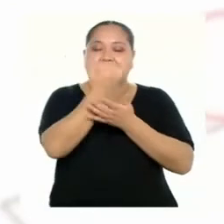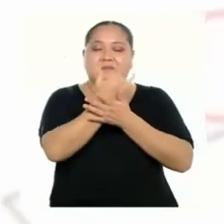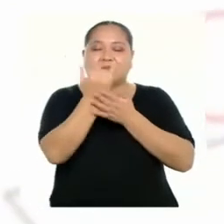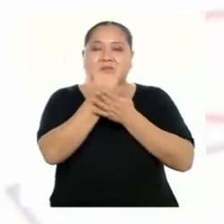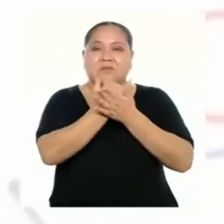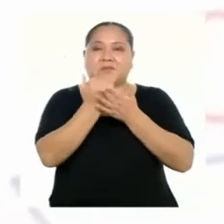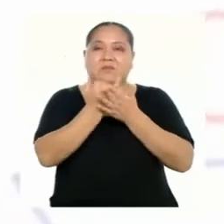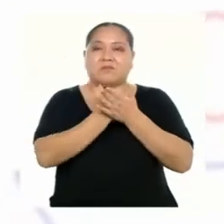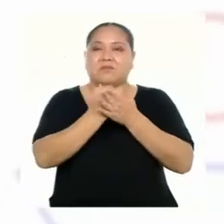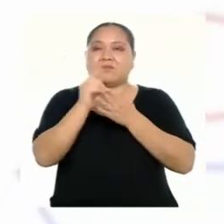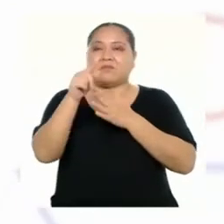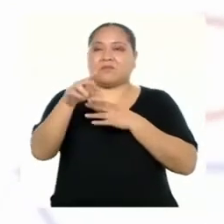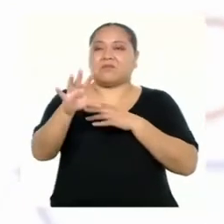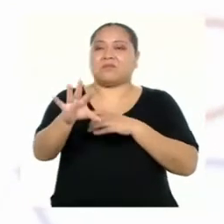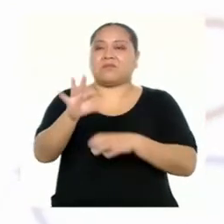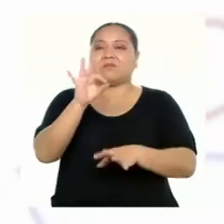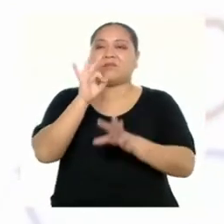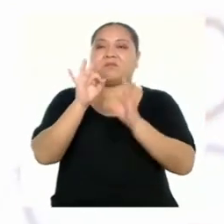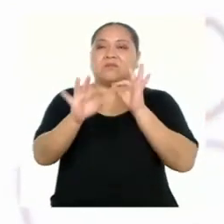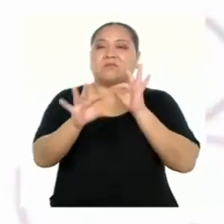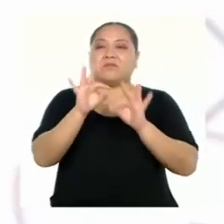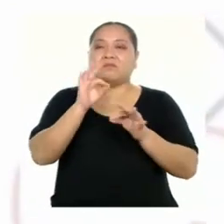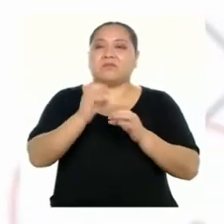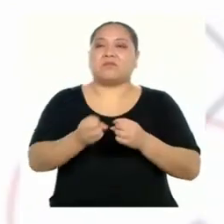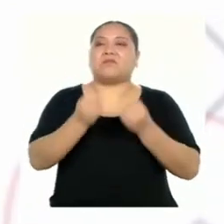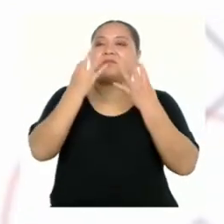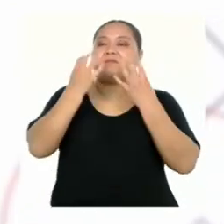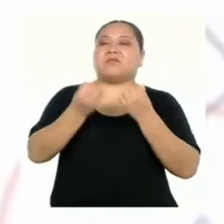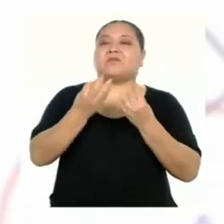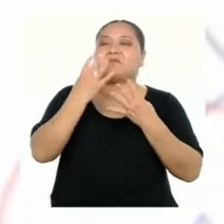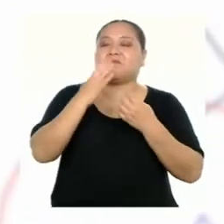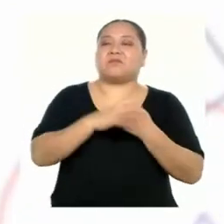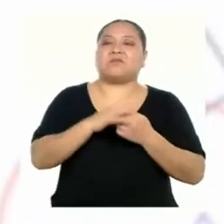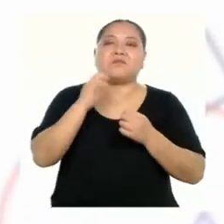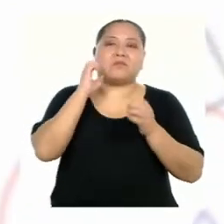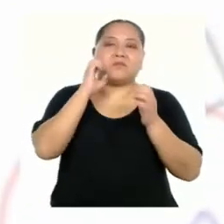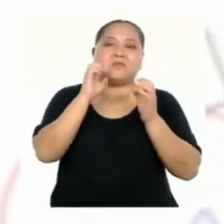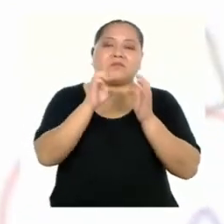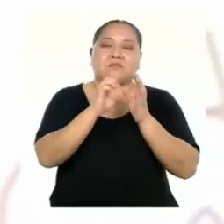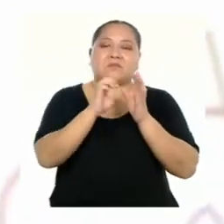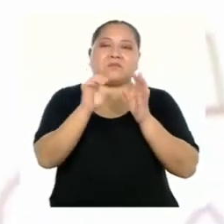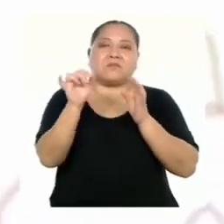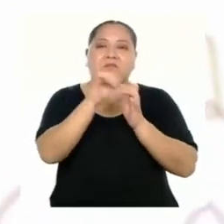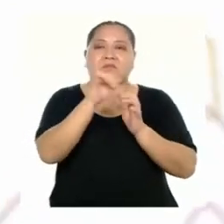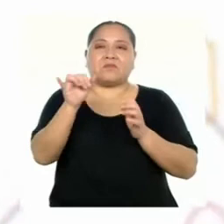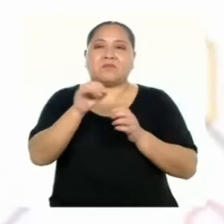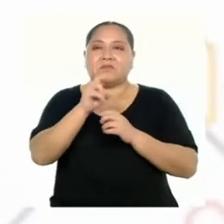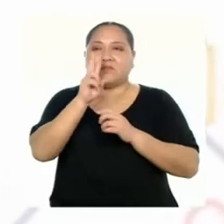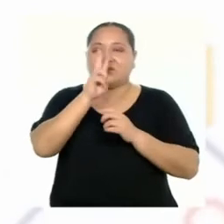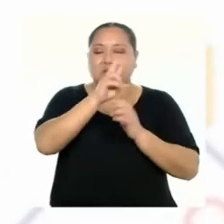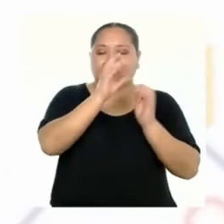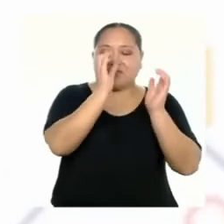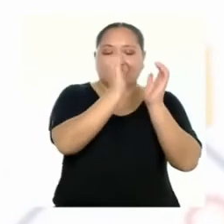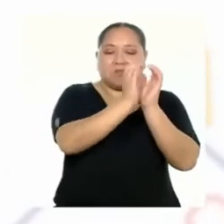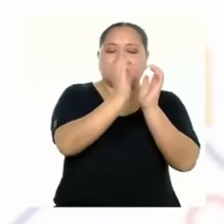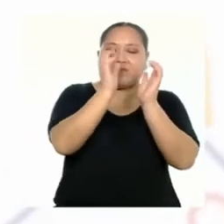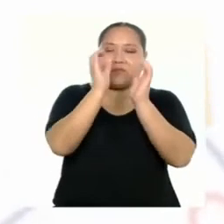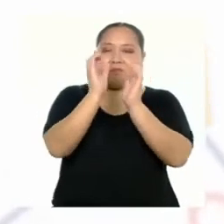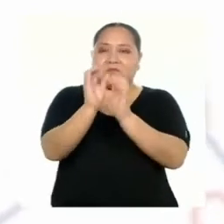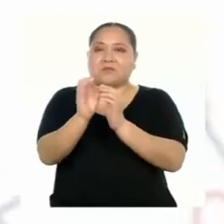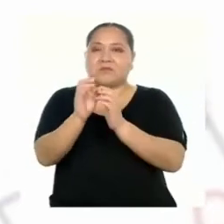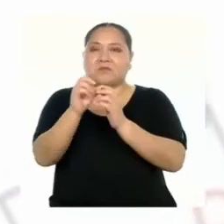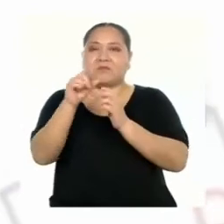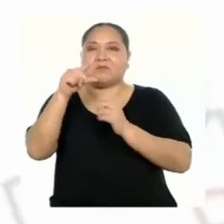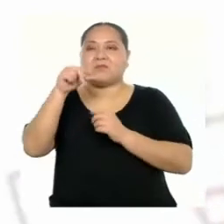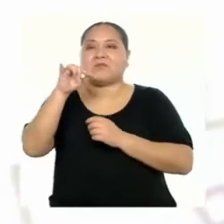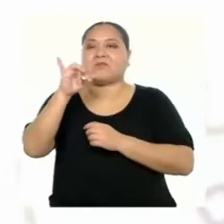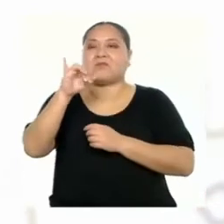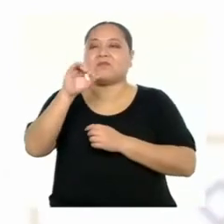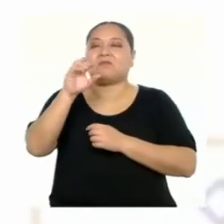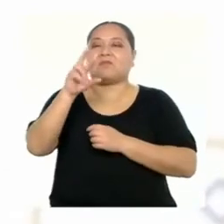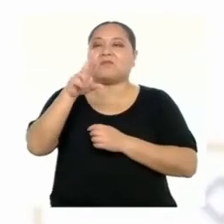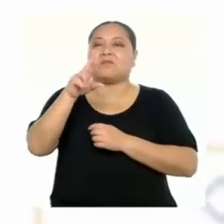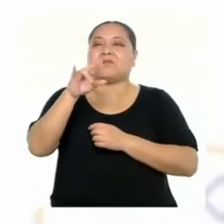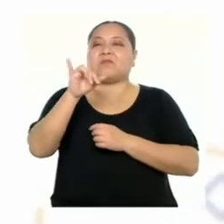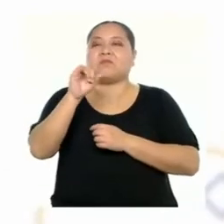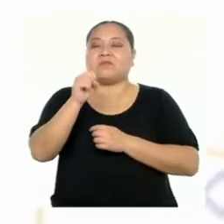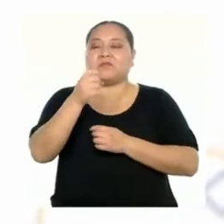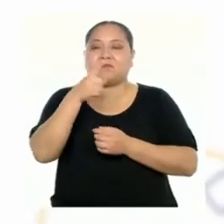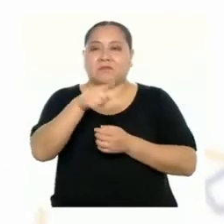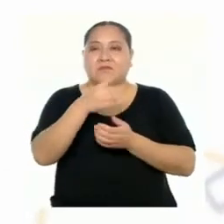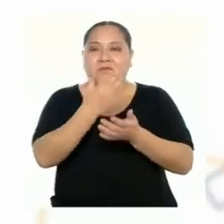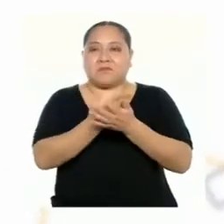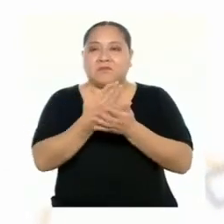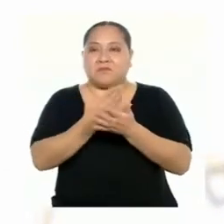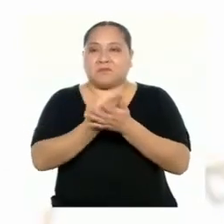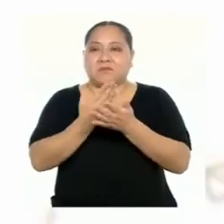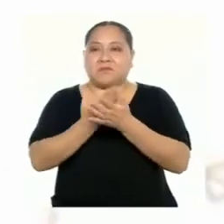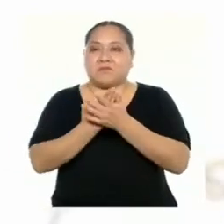gráfica. Hay que encontrar a cuánto equivalen dos barras grises, y con ese valor vamos a poder